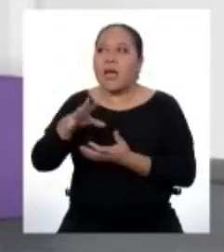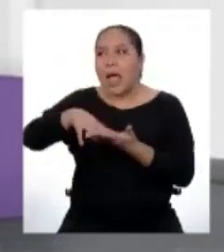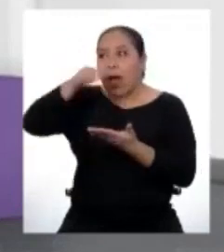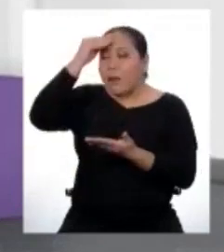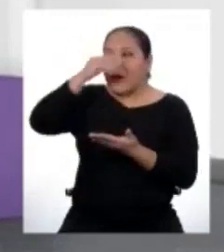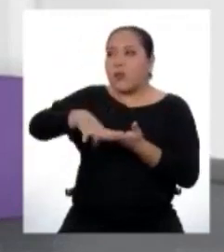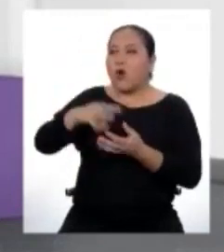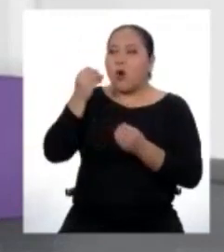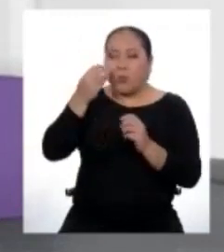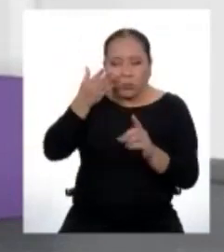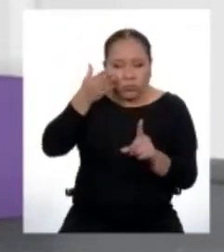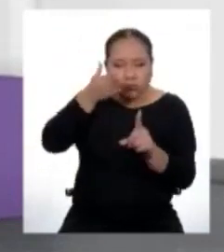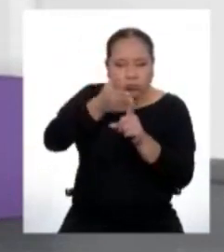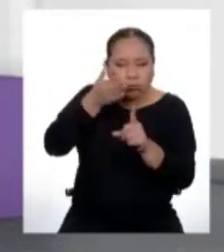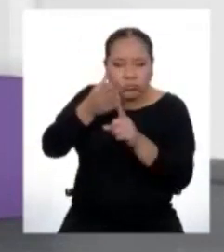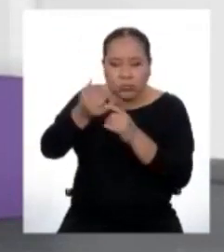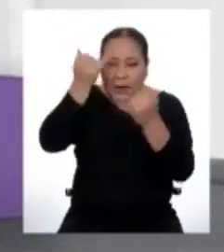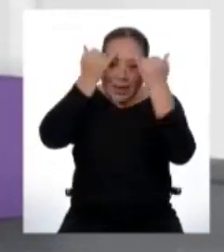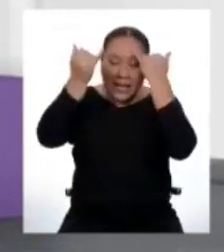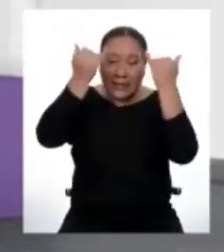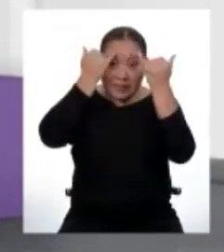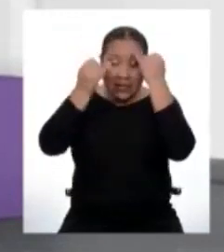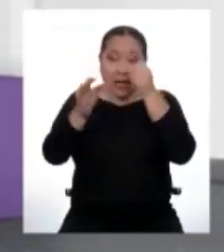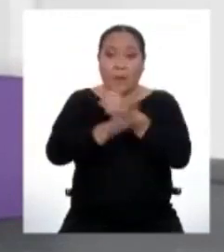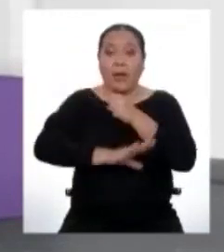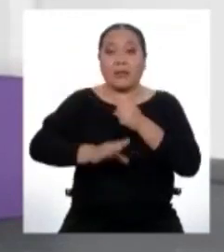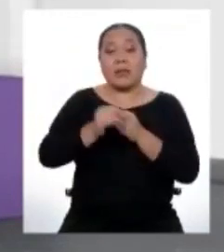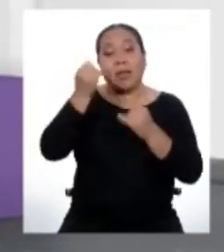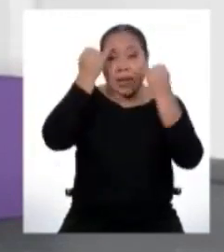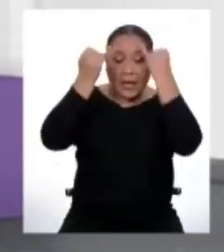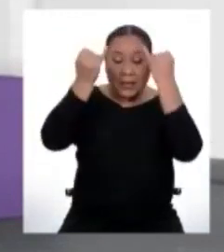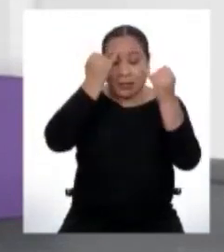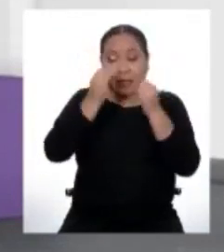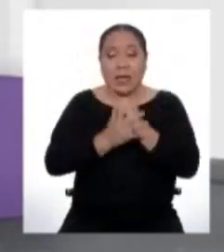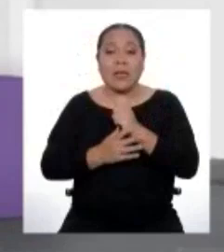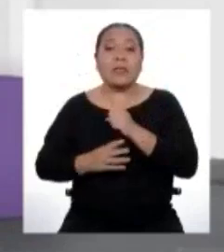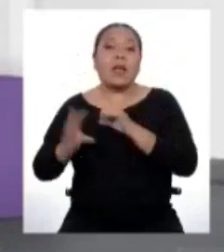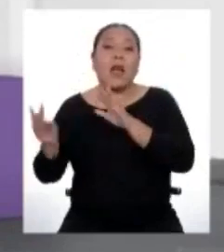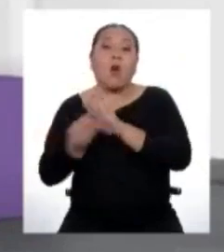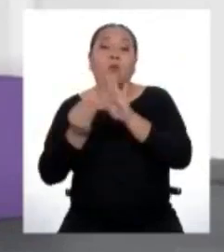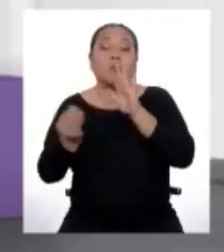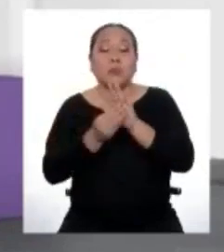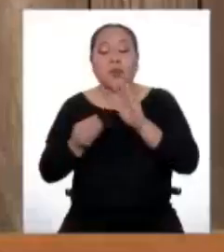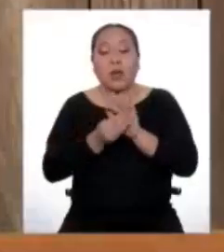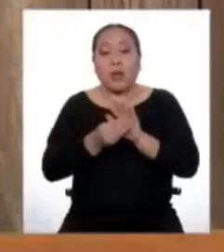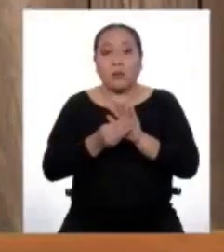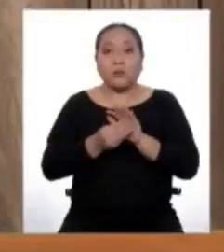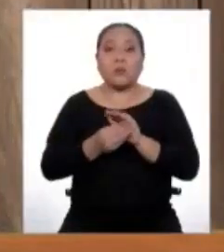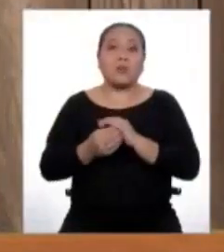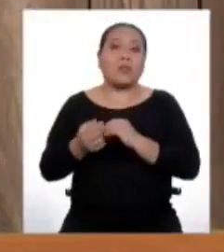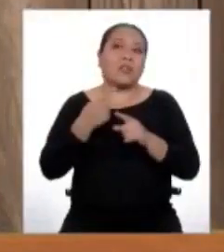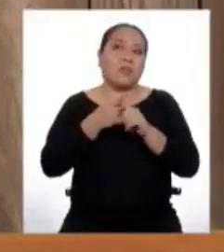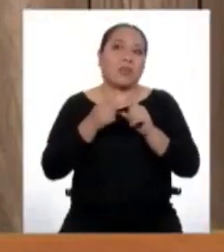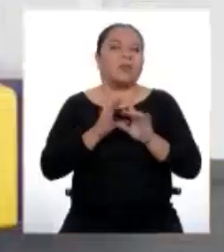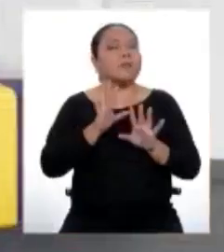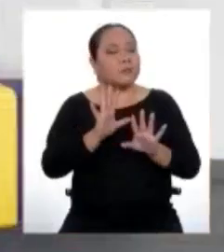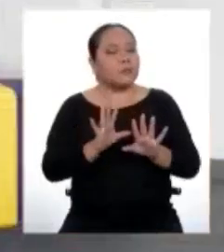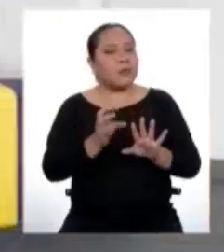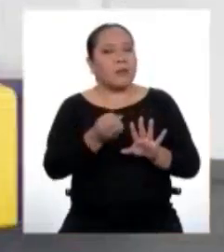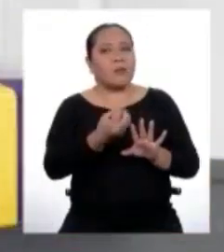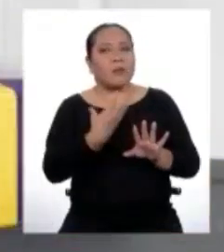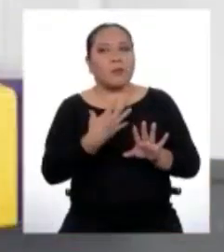identificar las ideas principales, las ideas secundarias y la intención de comunicación en textos escritos y orales. Claro, y dime.